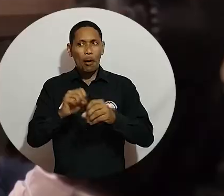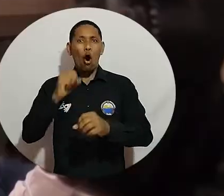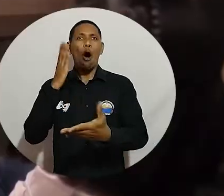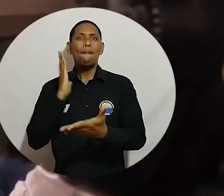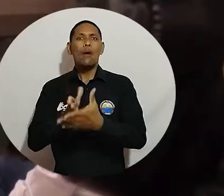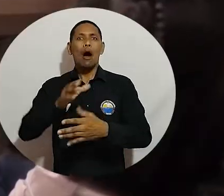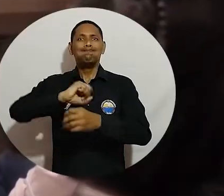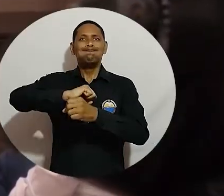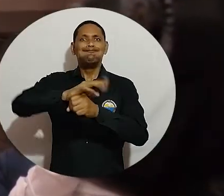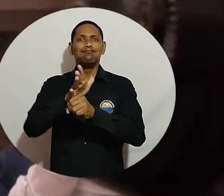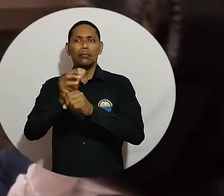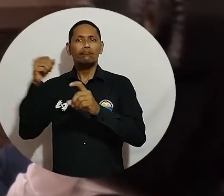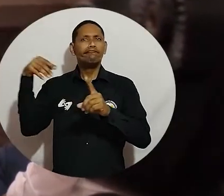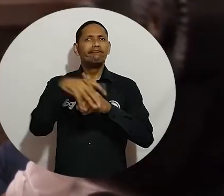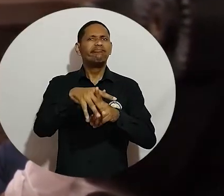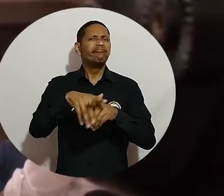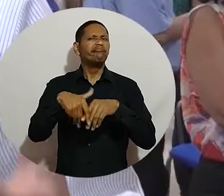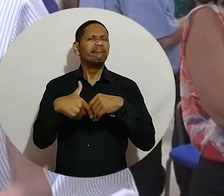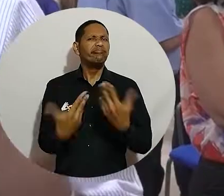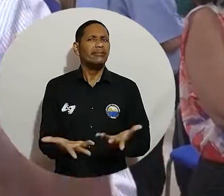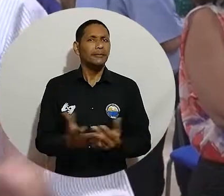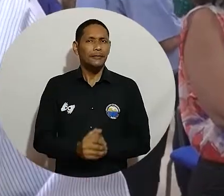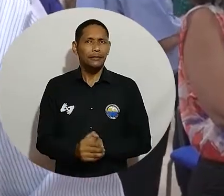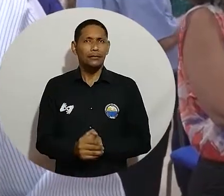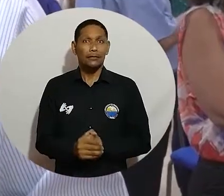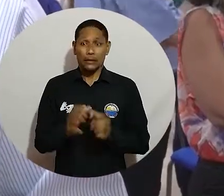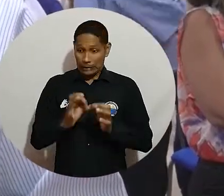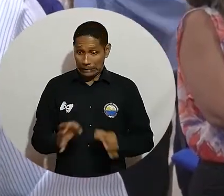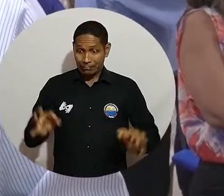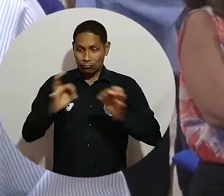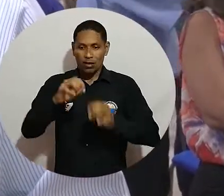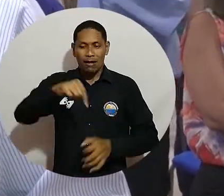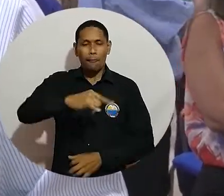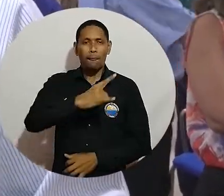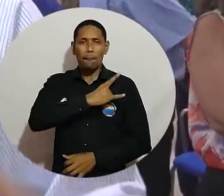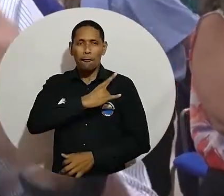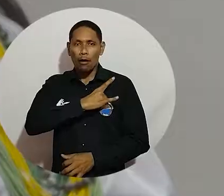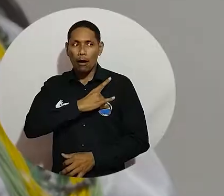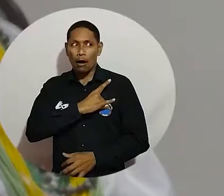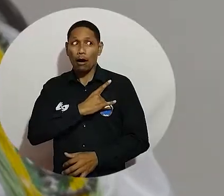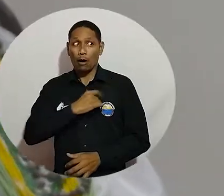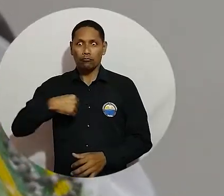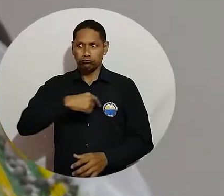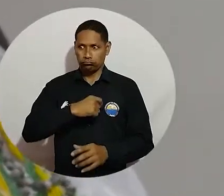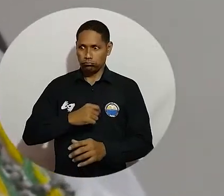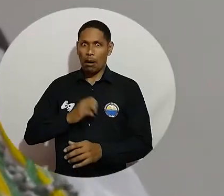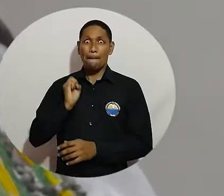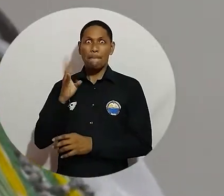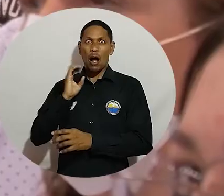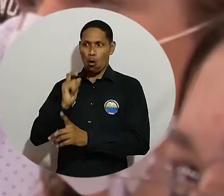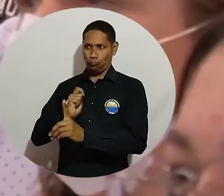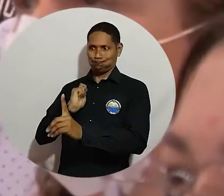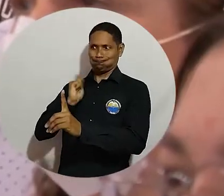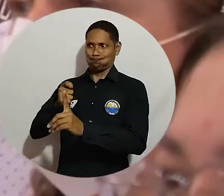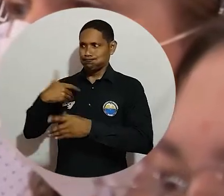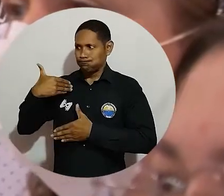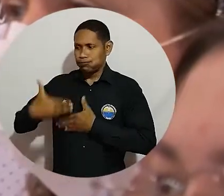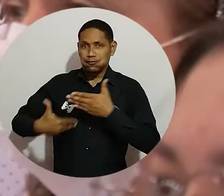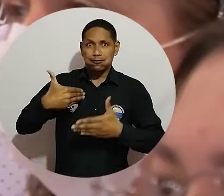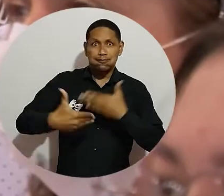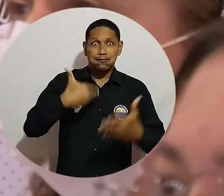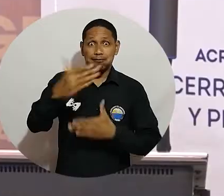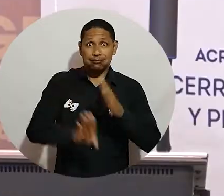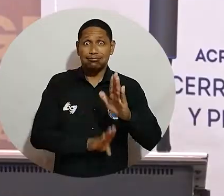objetivos. Ratificar no solamente el compromiso con mi ciudad, con mi departamento, la universidad también, con la que me siento muy identificado. La reciente sesión de la cátedra Rafael